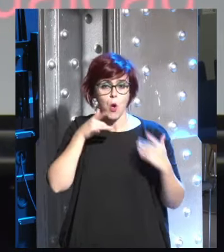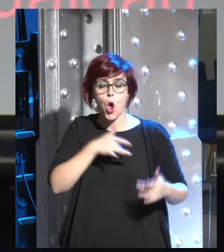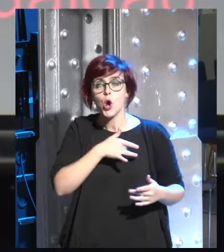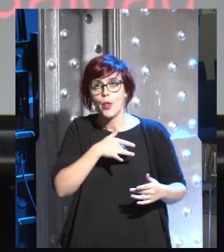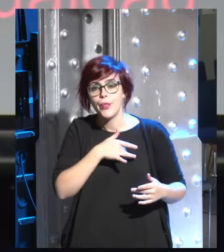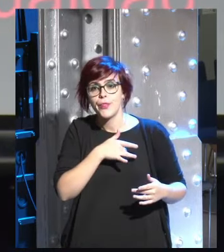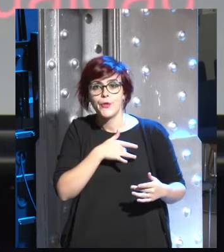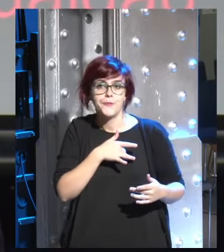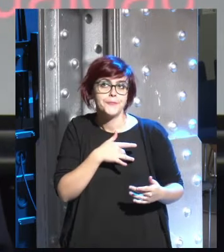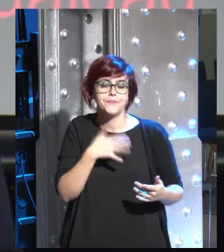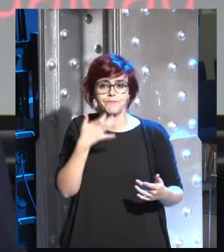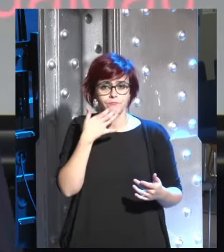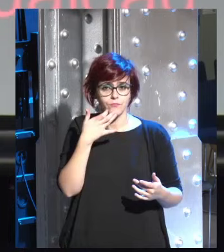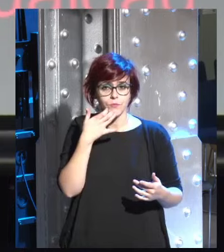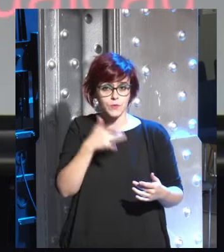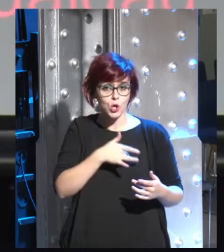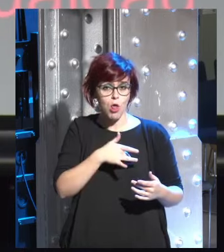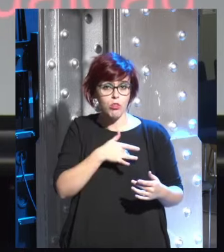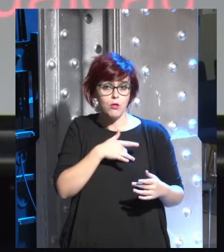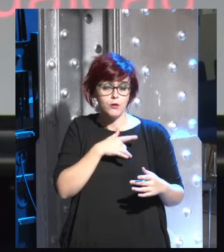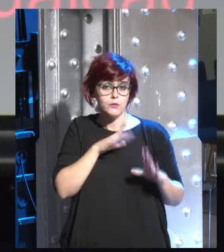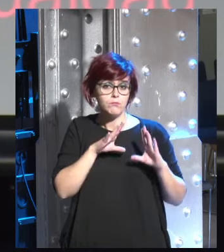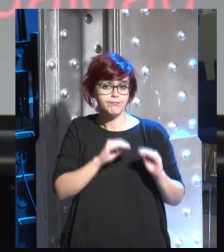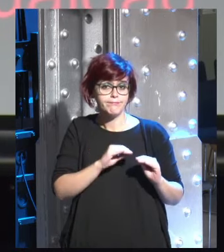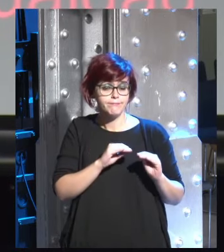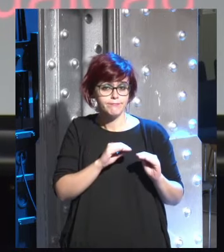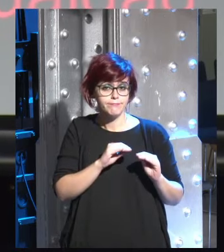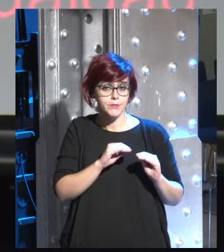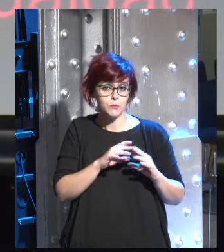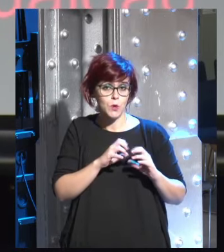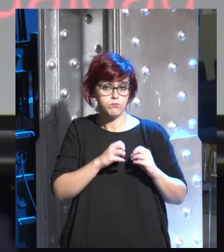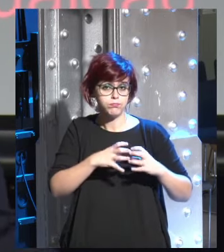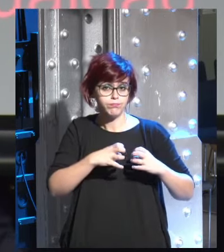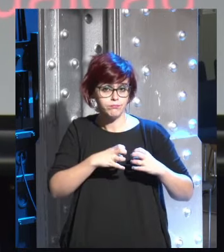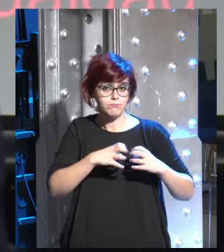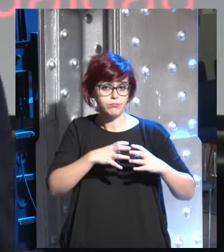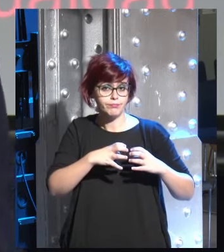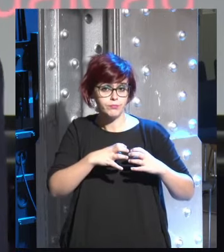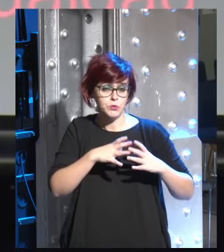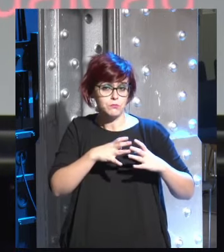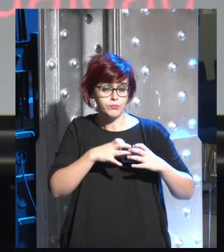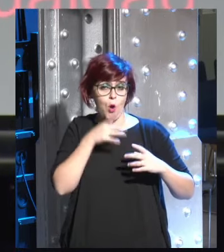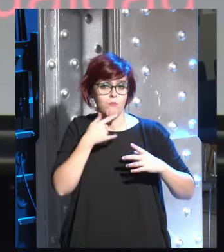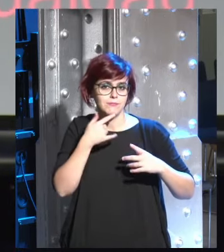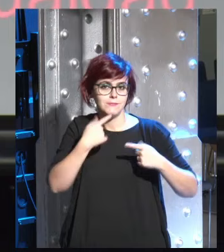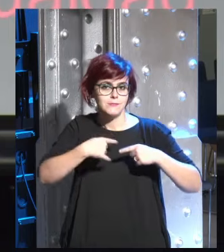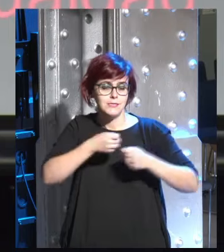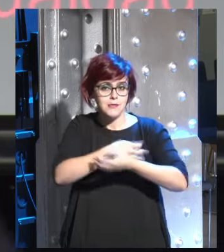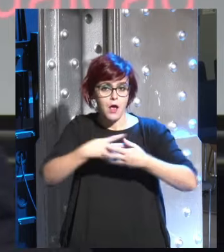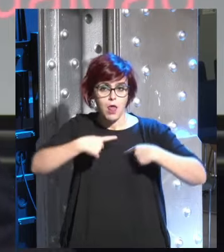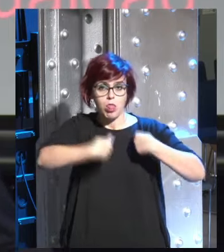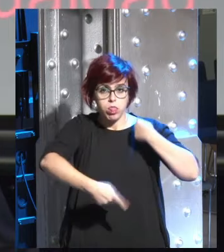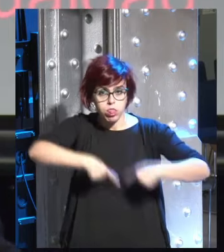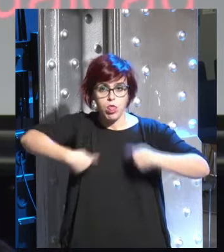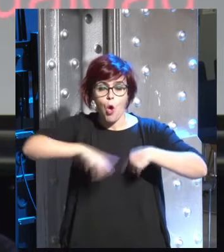corazón deja de palpitar o de enviar sangre al resto del cuerpo o las